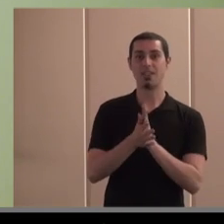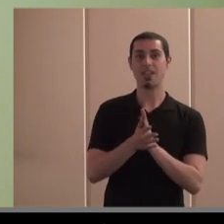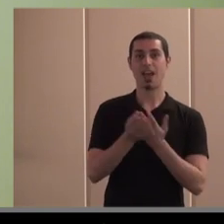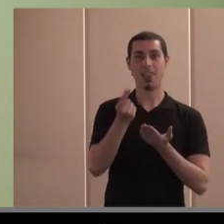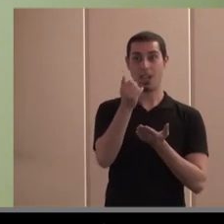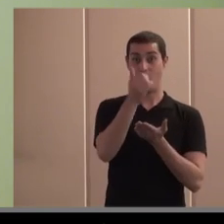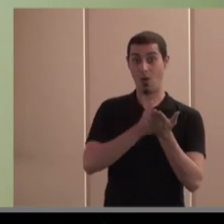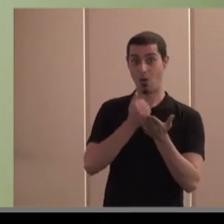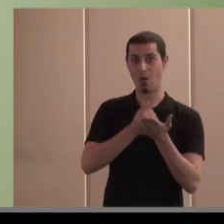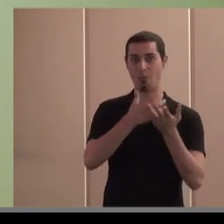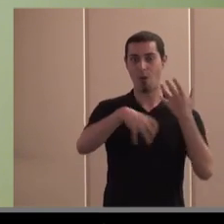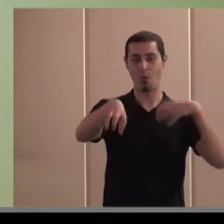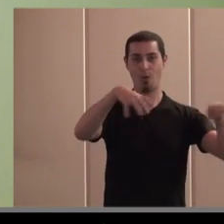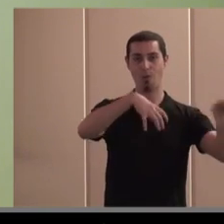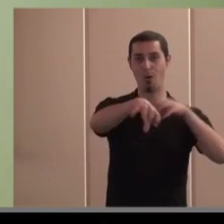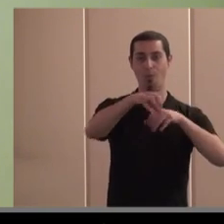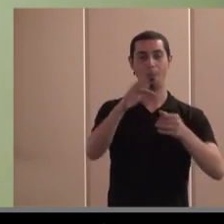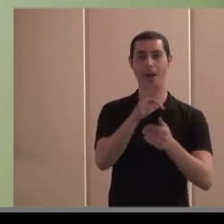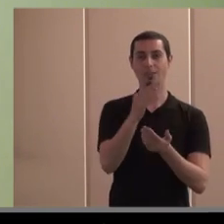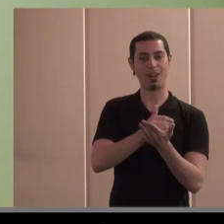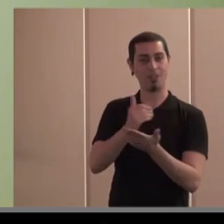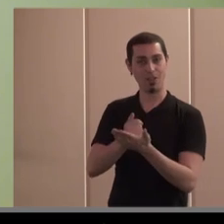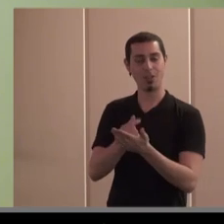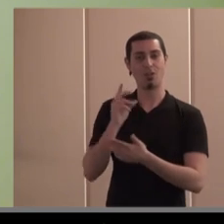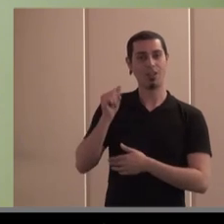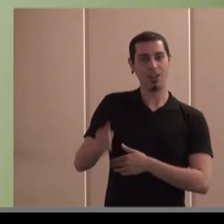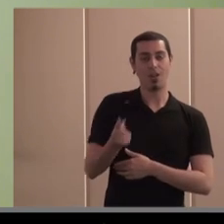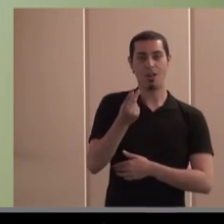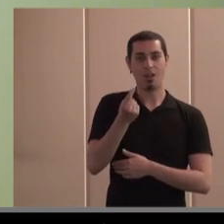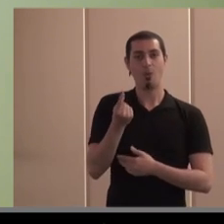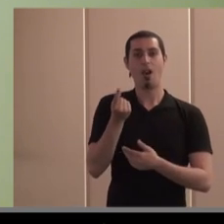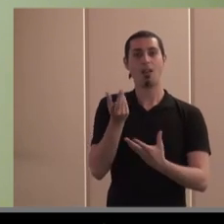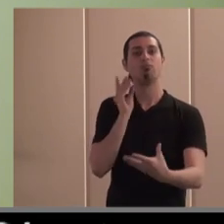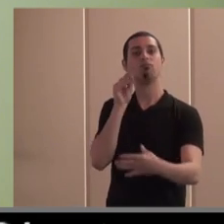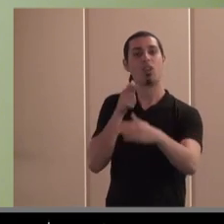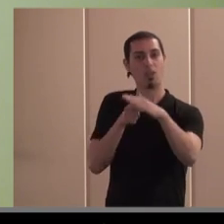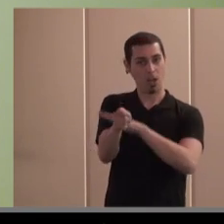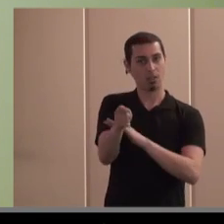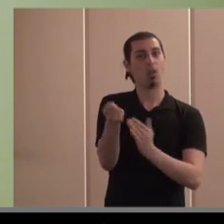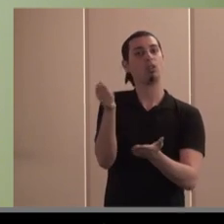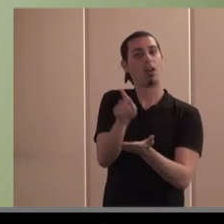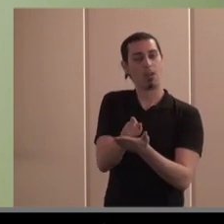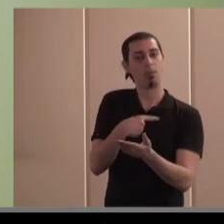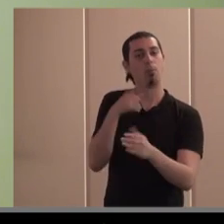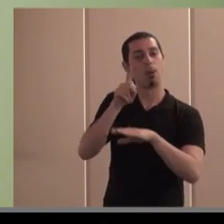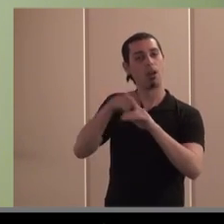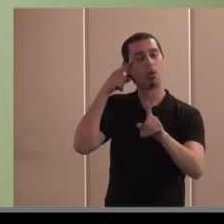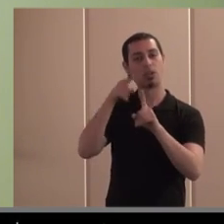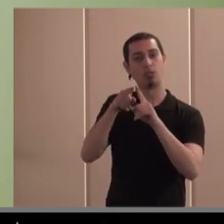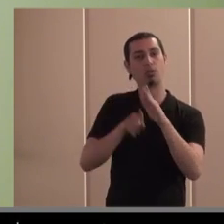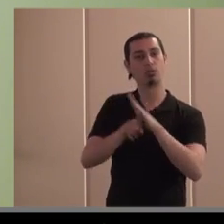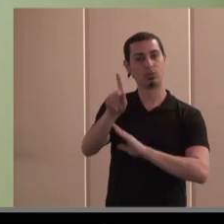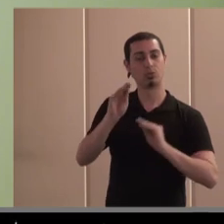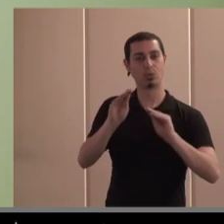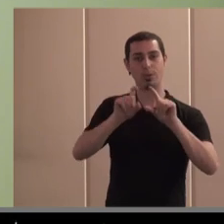redistribuyen la riqueza distribuyen los beneficios los reinvierten en el desarrollo de la empresa y por lo tanto no se especula